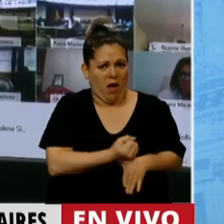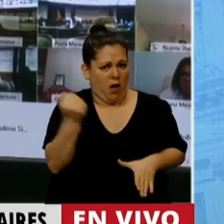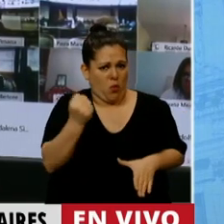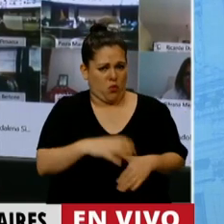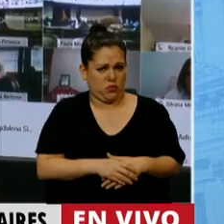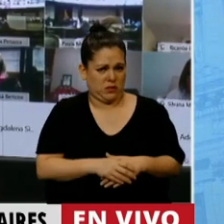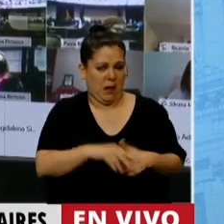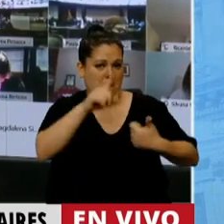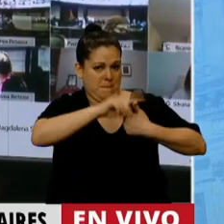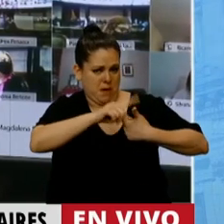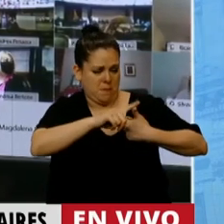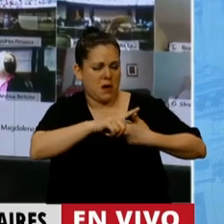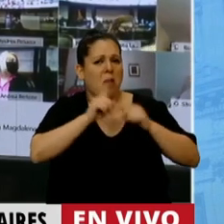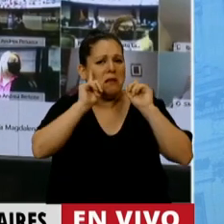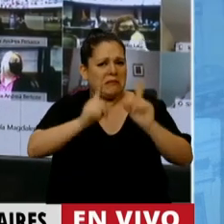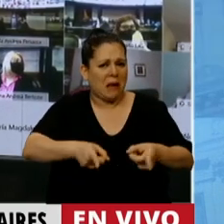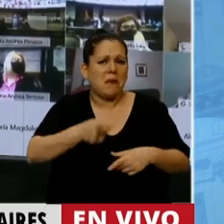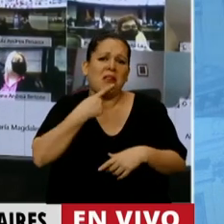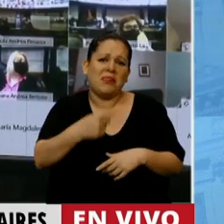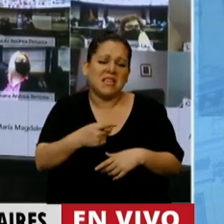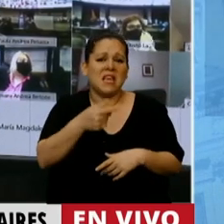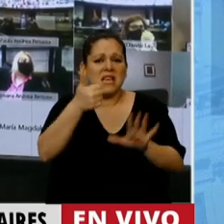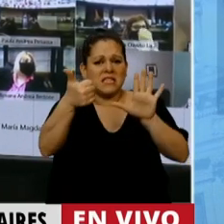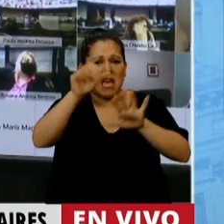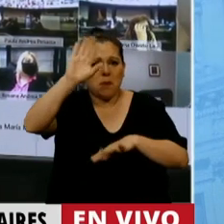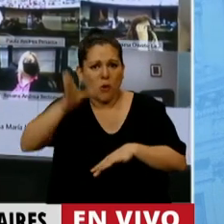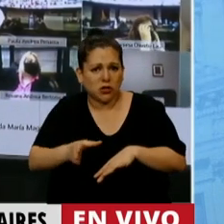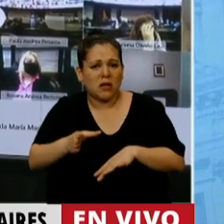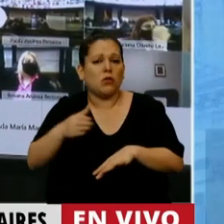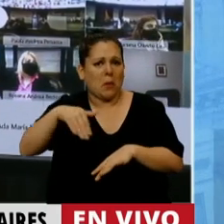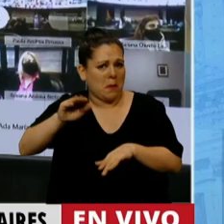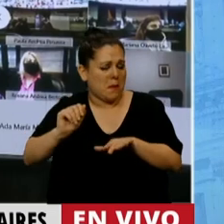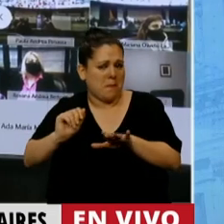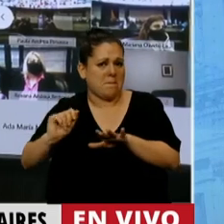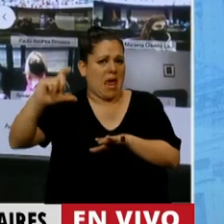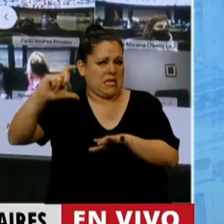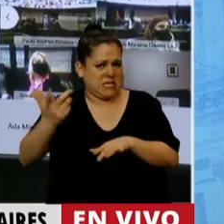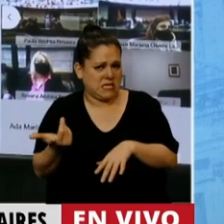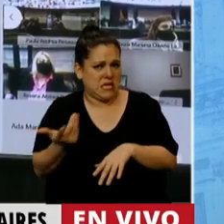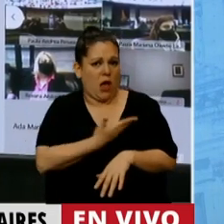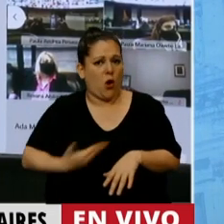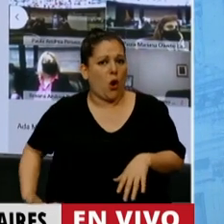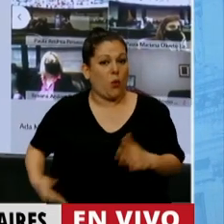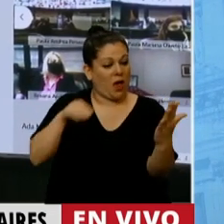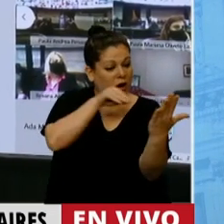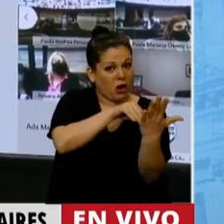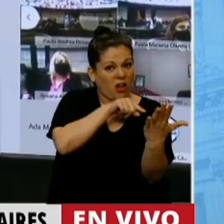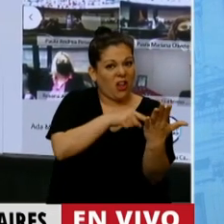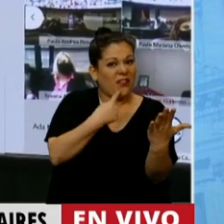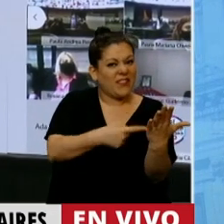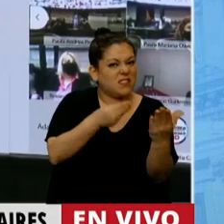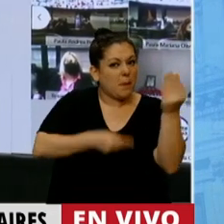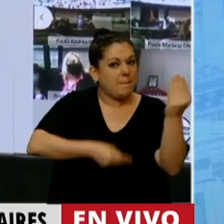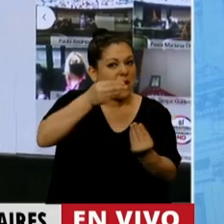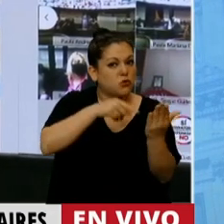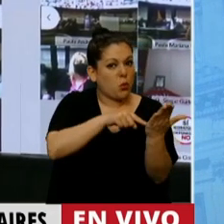conclusión, encima hay una presión para que el aumentado déficit del 6% se reduzca aún más. El gobierno dice en el presupuesto que una parte